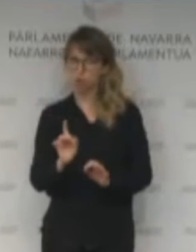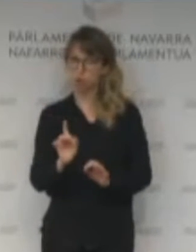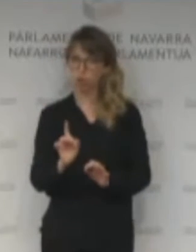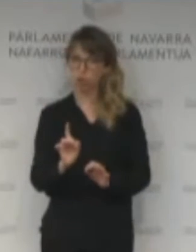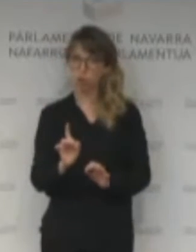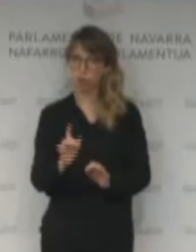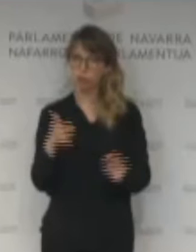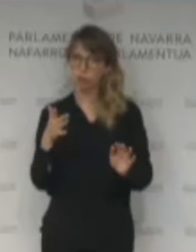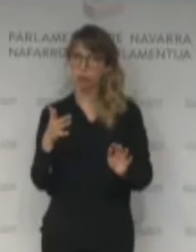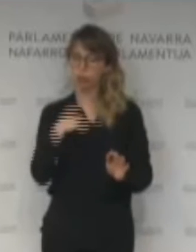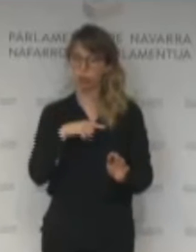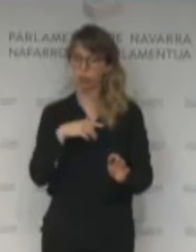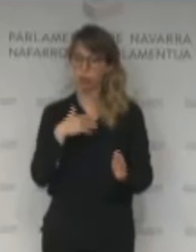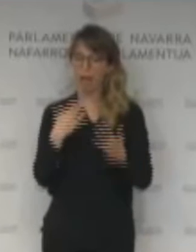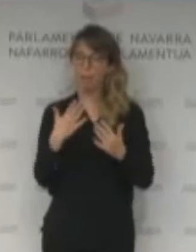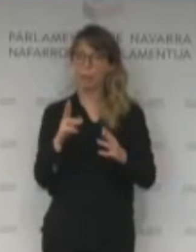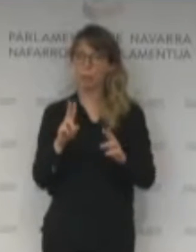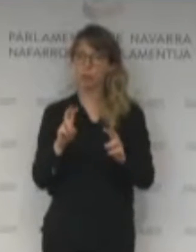Responsabilidad.